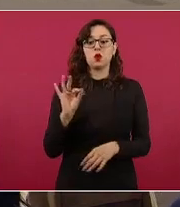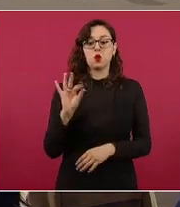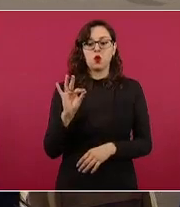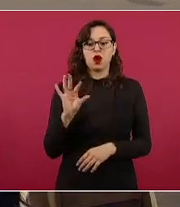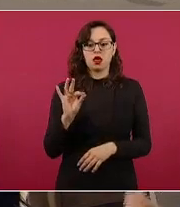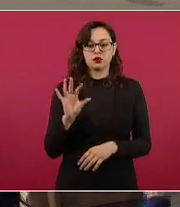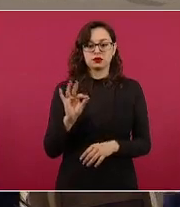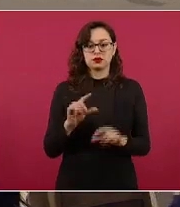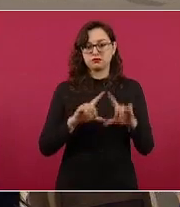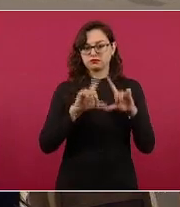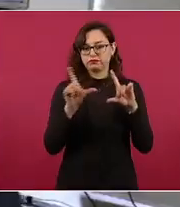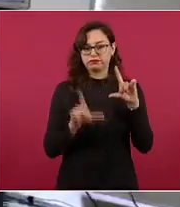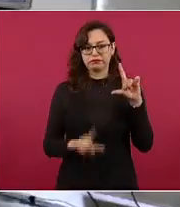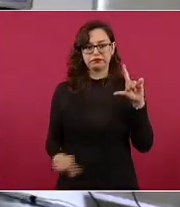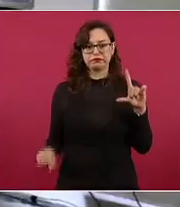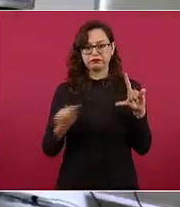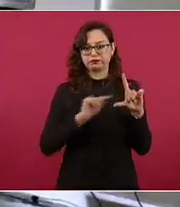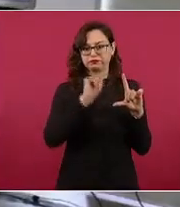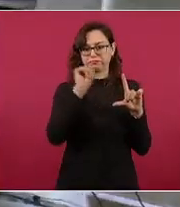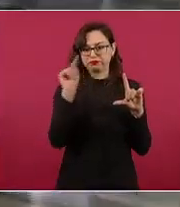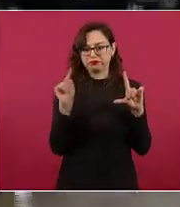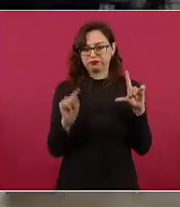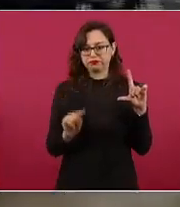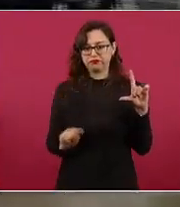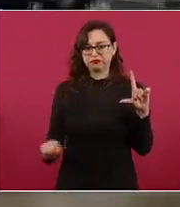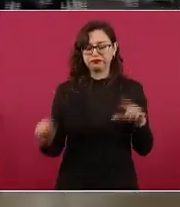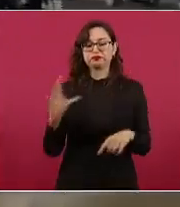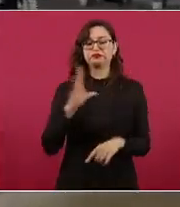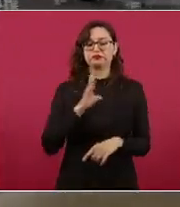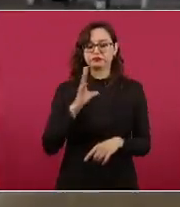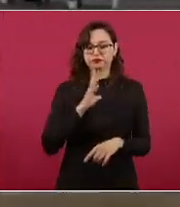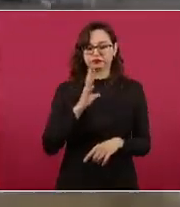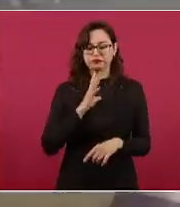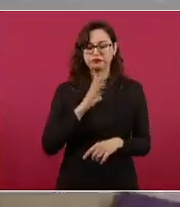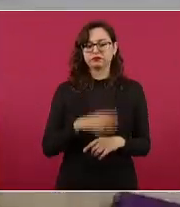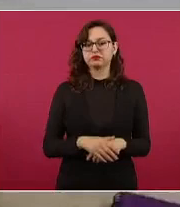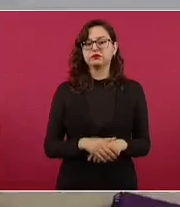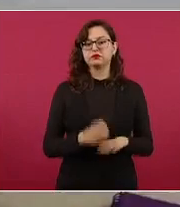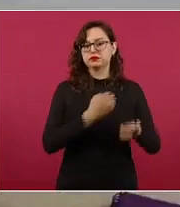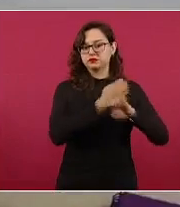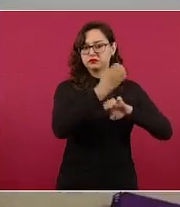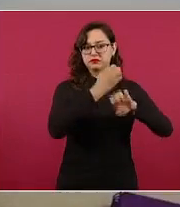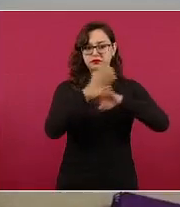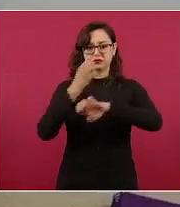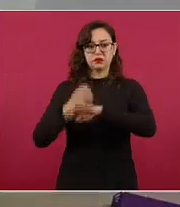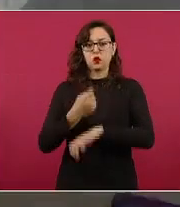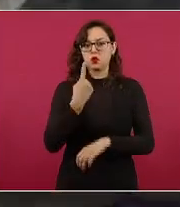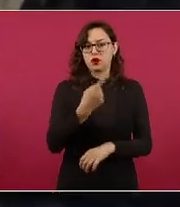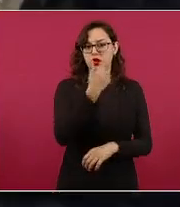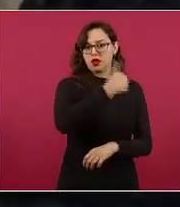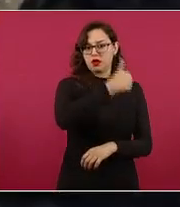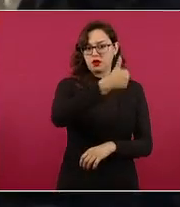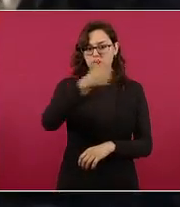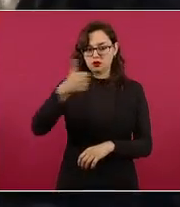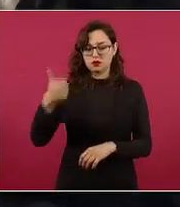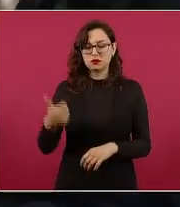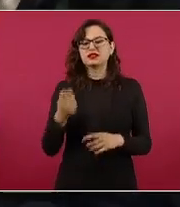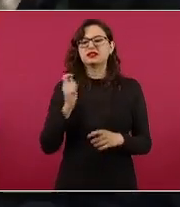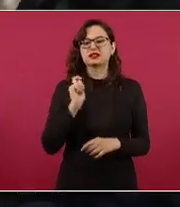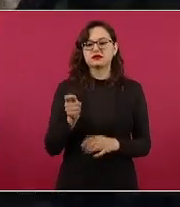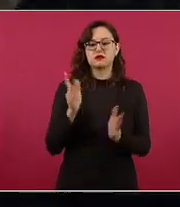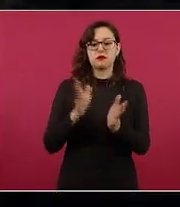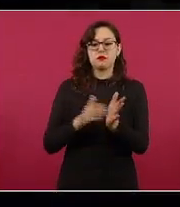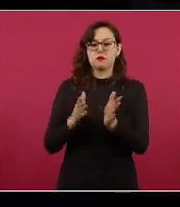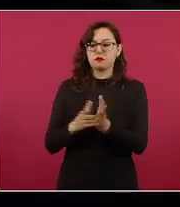y al menos hay una en cada entidad federativa. El proceso en general consiste en que hagamos la revisión para ver que